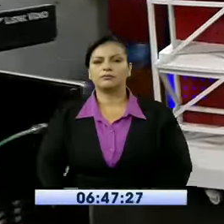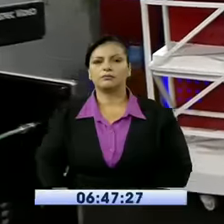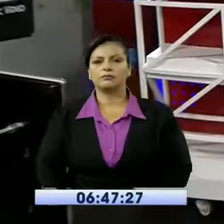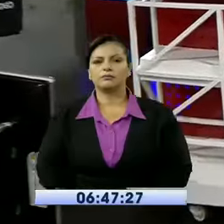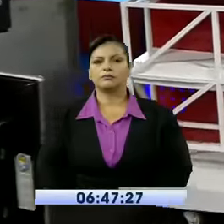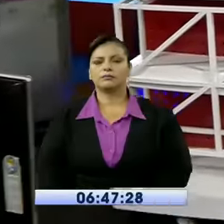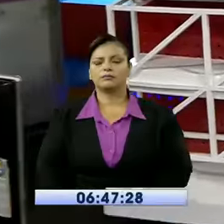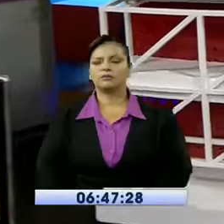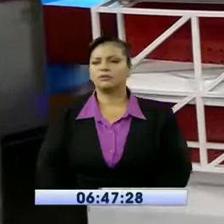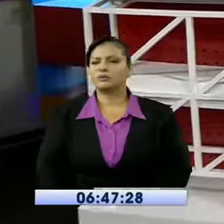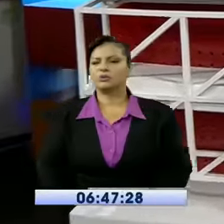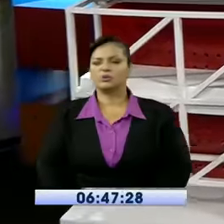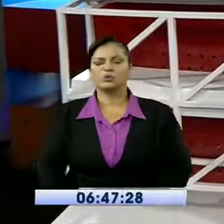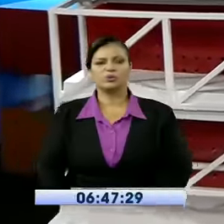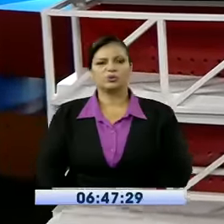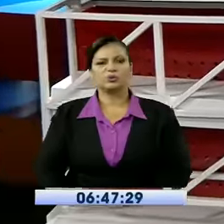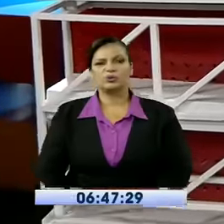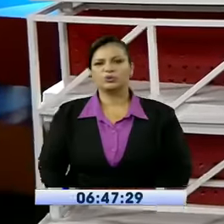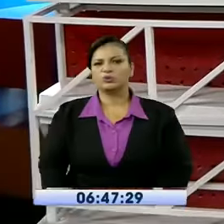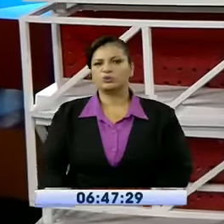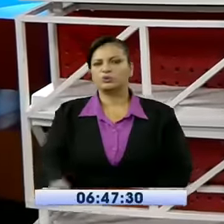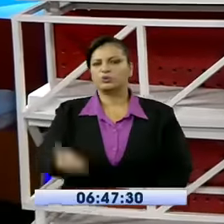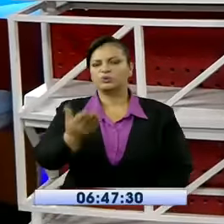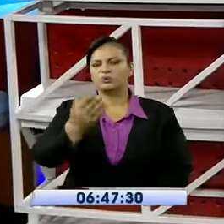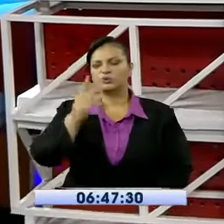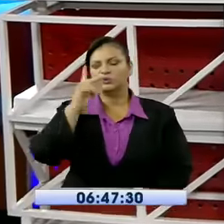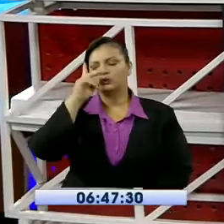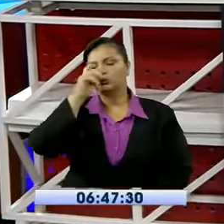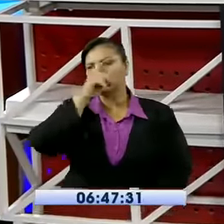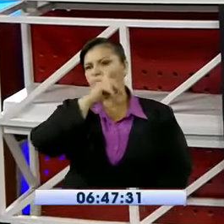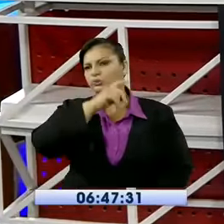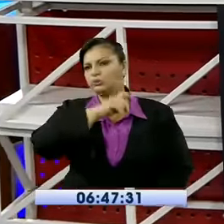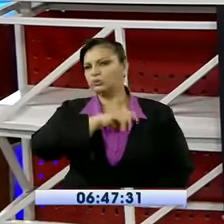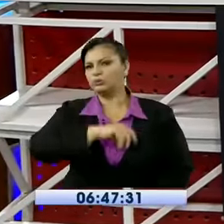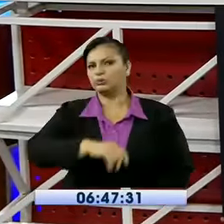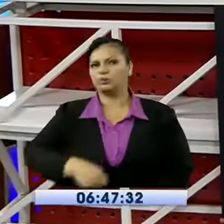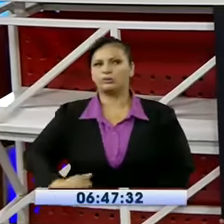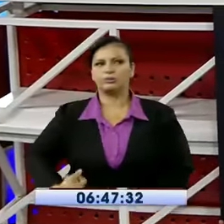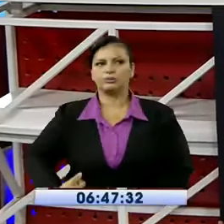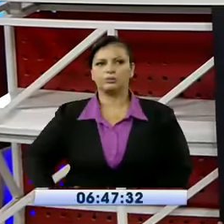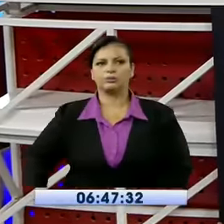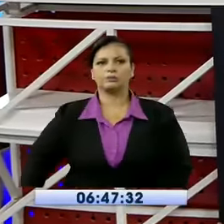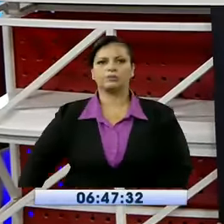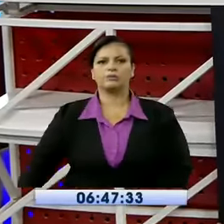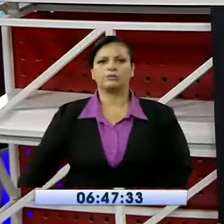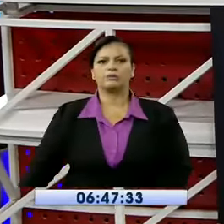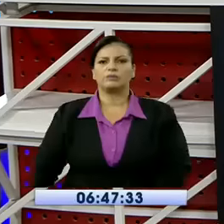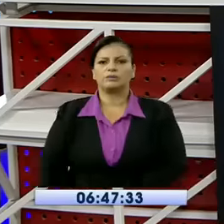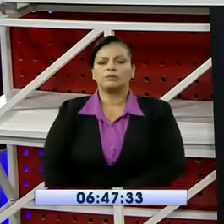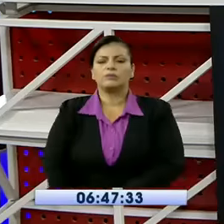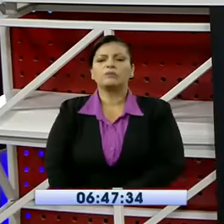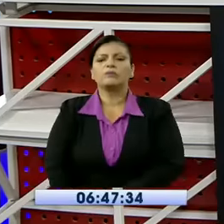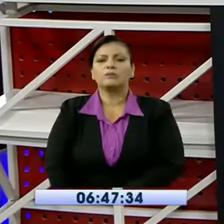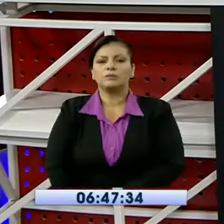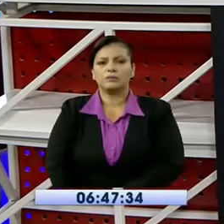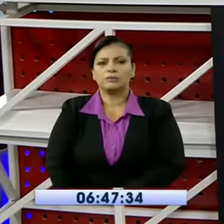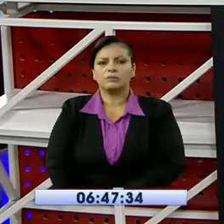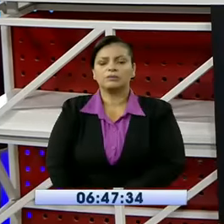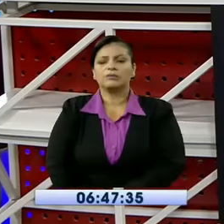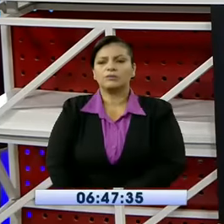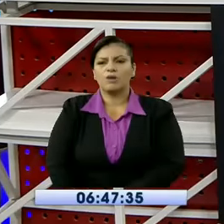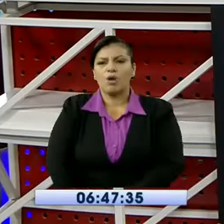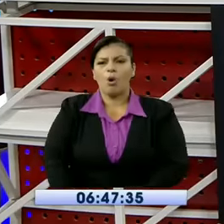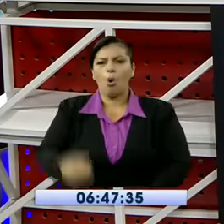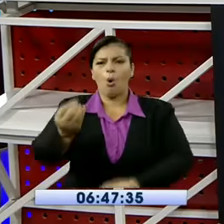¡Qué horror, Dios Terrible, terrible. ¿Y sabes por qué son más violentos? Por las sustancias que desgraciadamente tienen encima. Lamentablemente, así